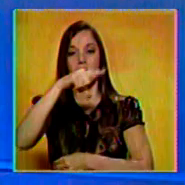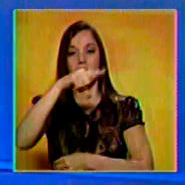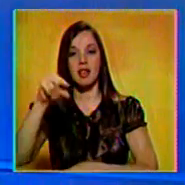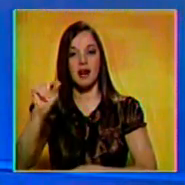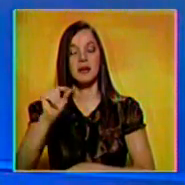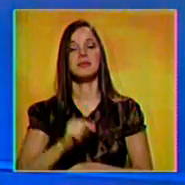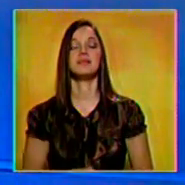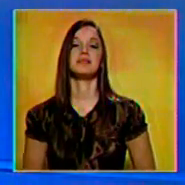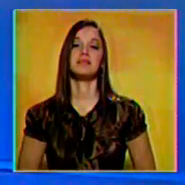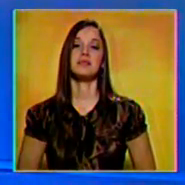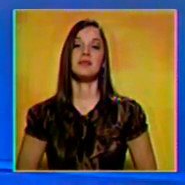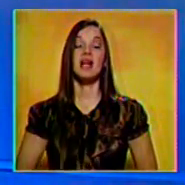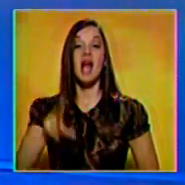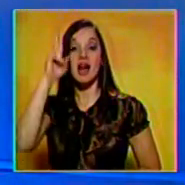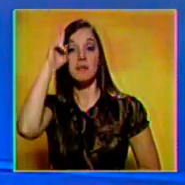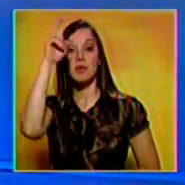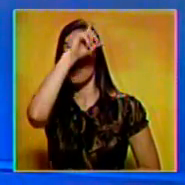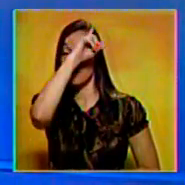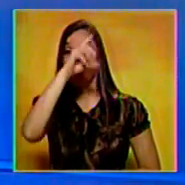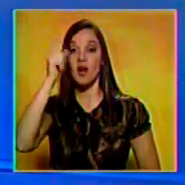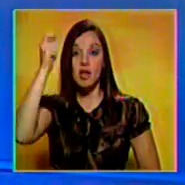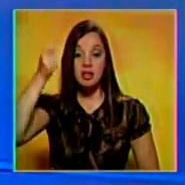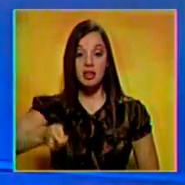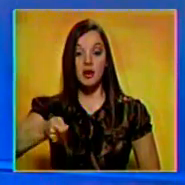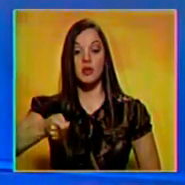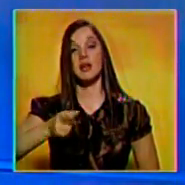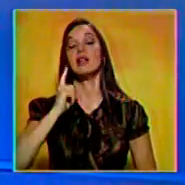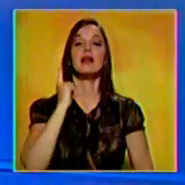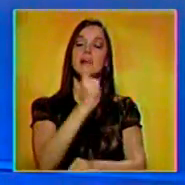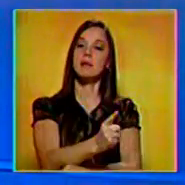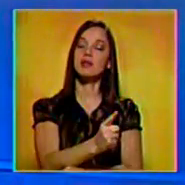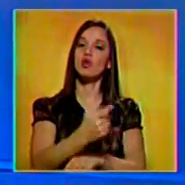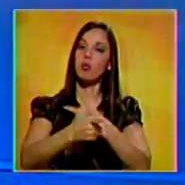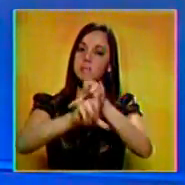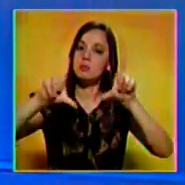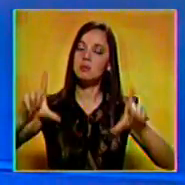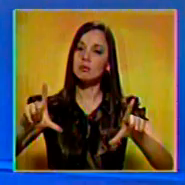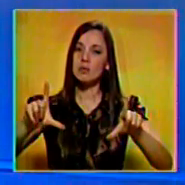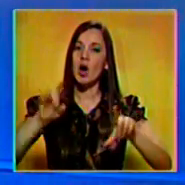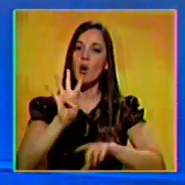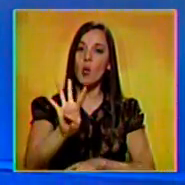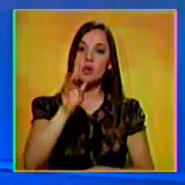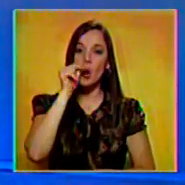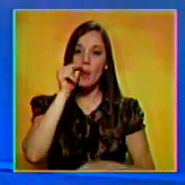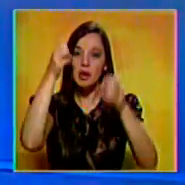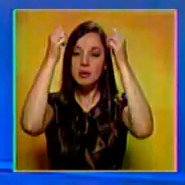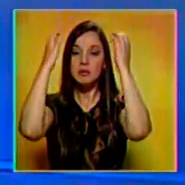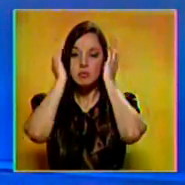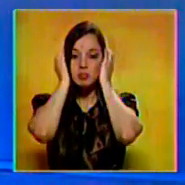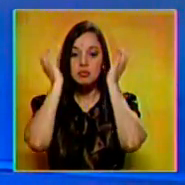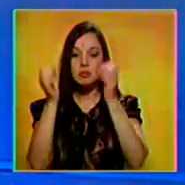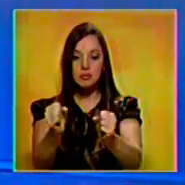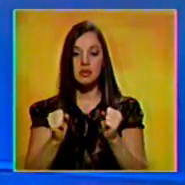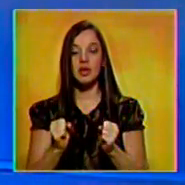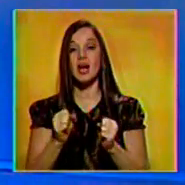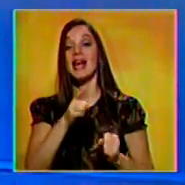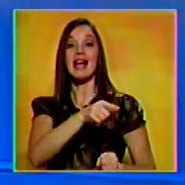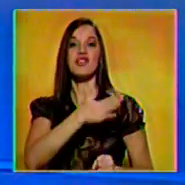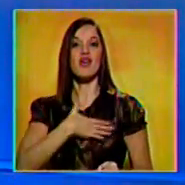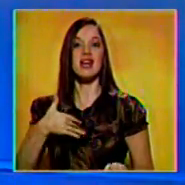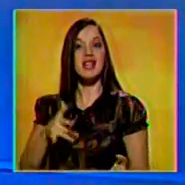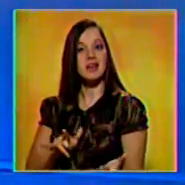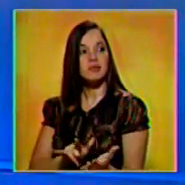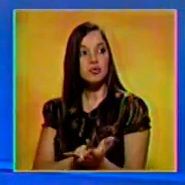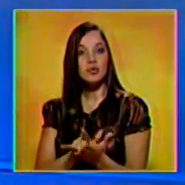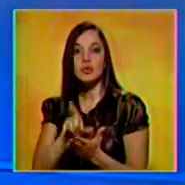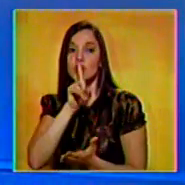Un tribunal de República Dominicana ordenó la liberación de cuatro pilotos venezolanos que estaban detenidos por tratar de sacar del país un avión incautado